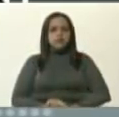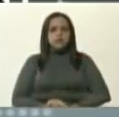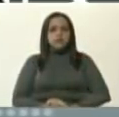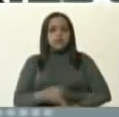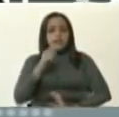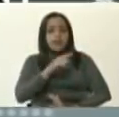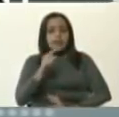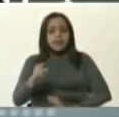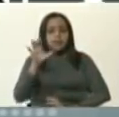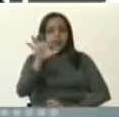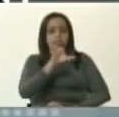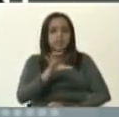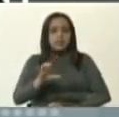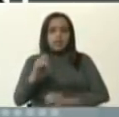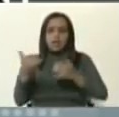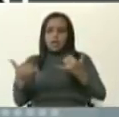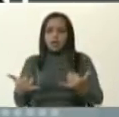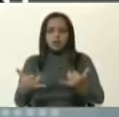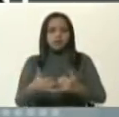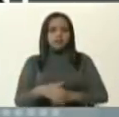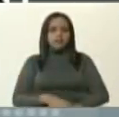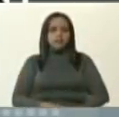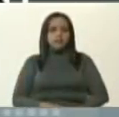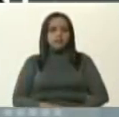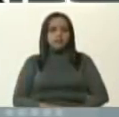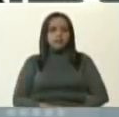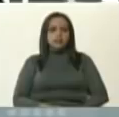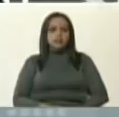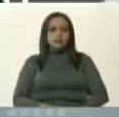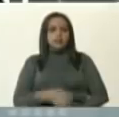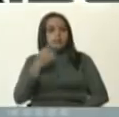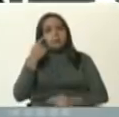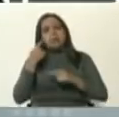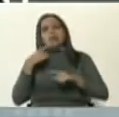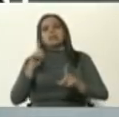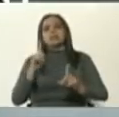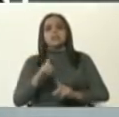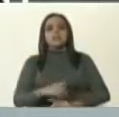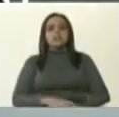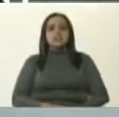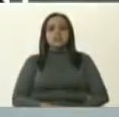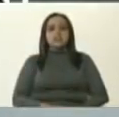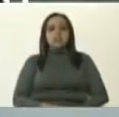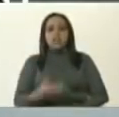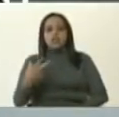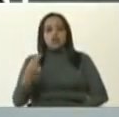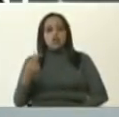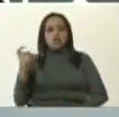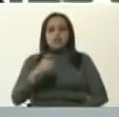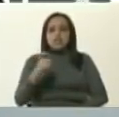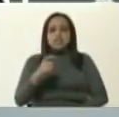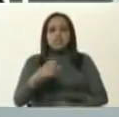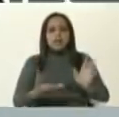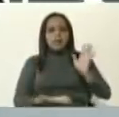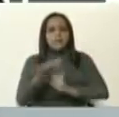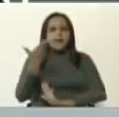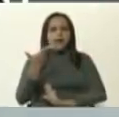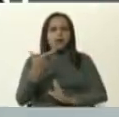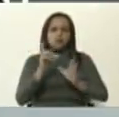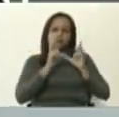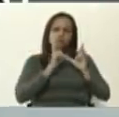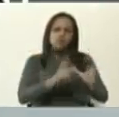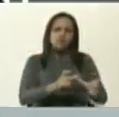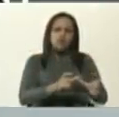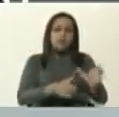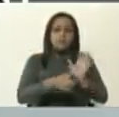estados que hasta ahora no pareciera que amerita llevar a cuarentena radicada